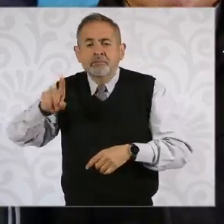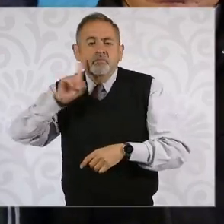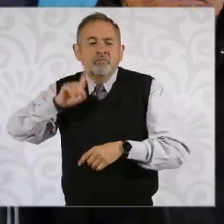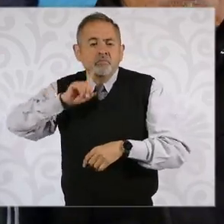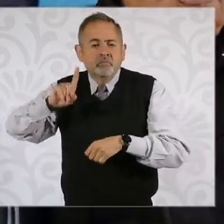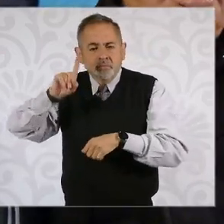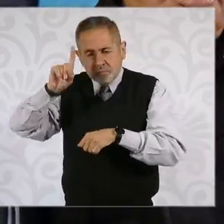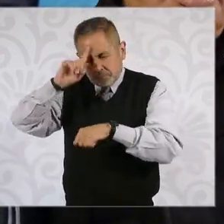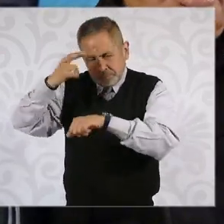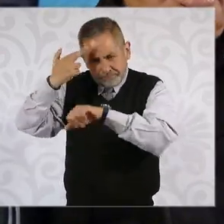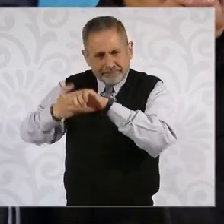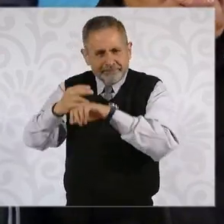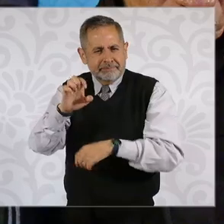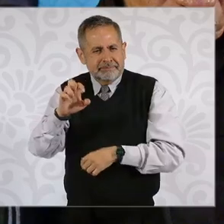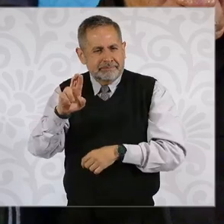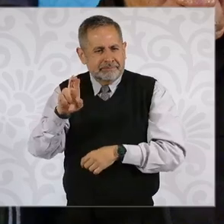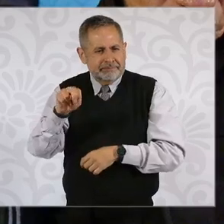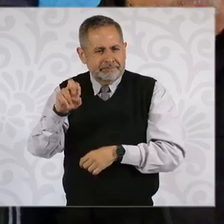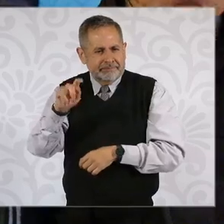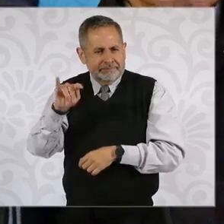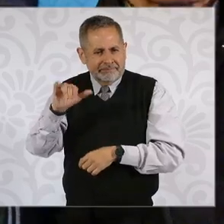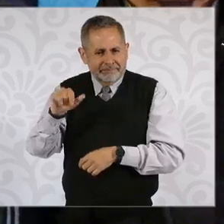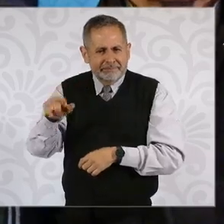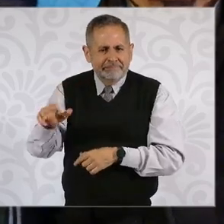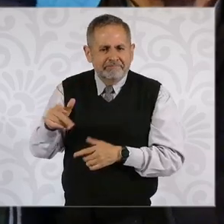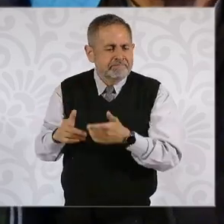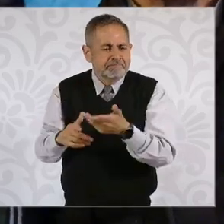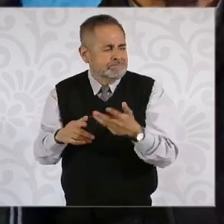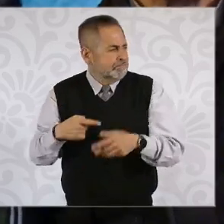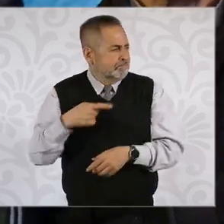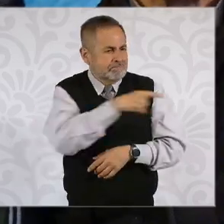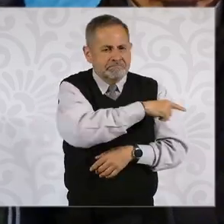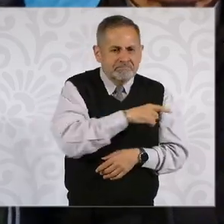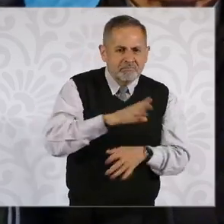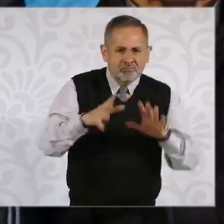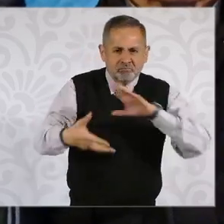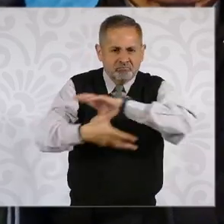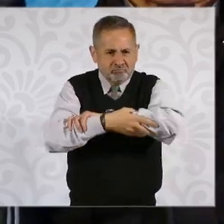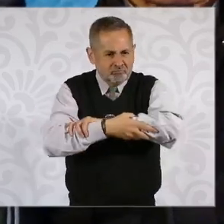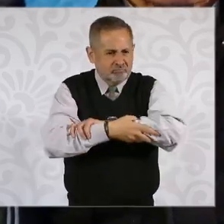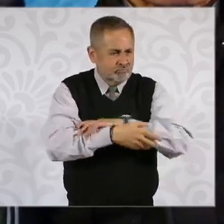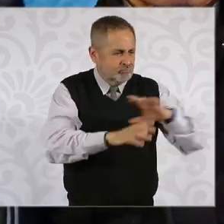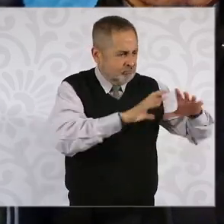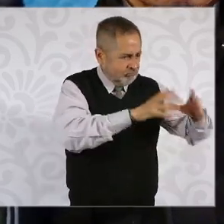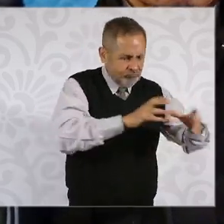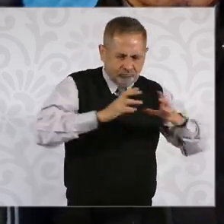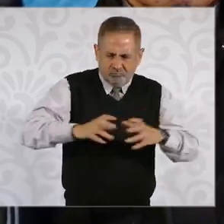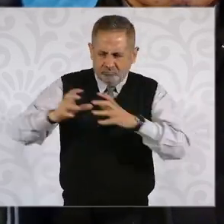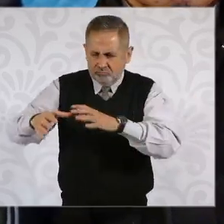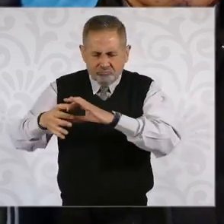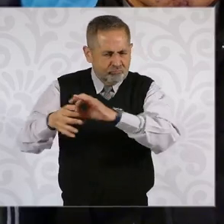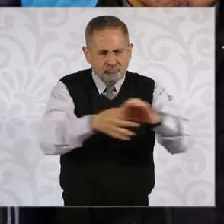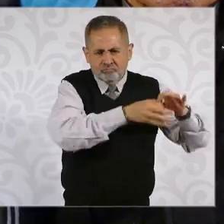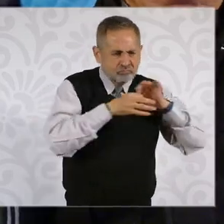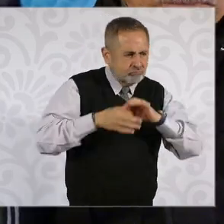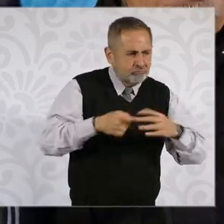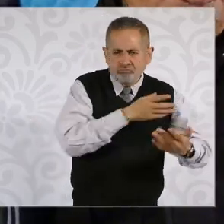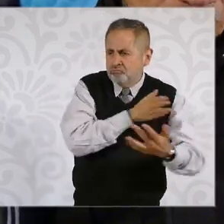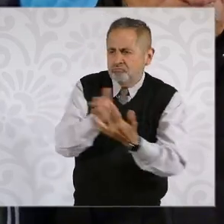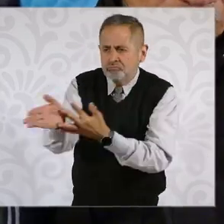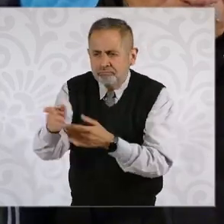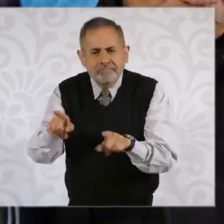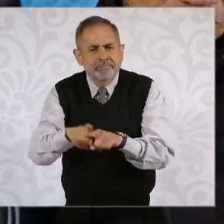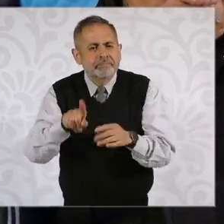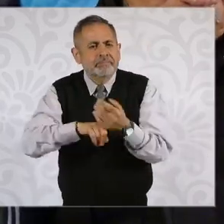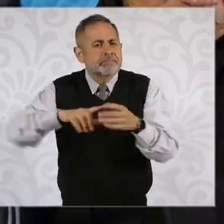Néstina Godoy, respecto a que se vulnera el pacto federal y lo que señalaba el ministro del Retiro Saldívar.